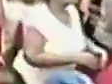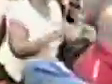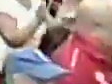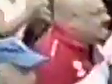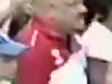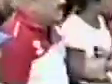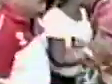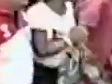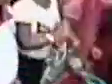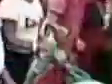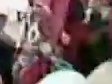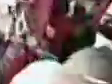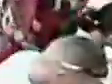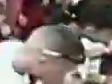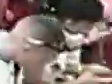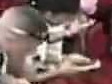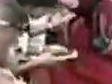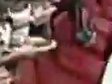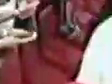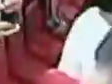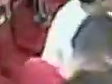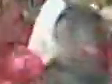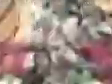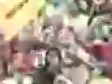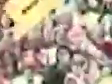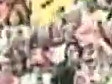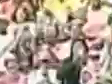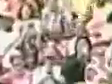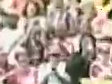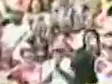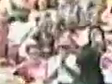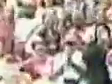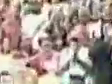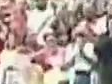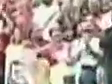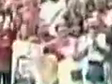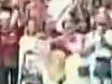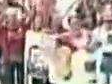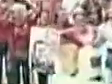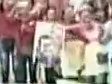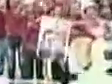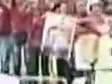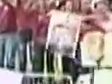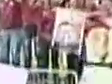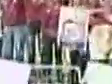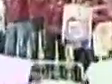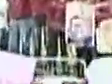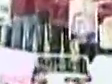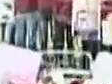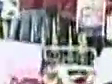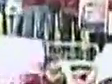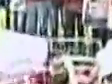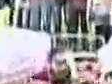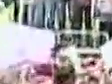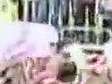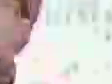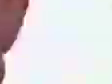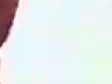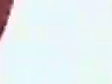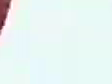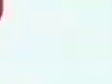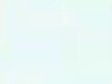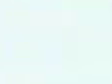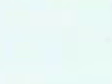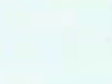alcanzar la gran victoria electoral de la Asamblea Nacional que está siendo conducida por el